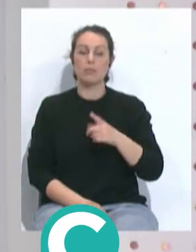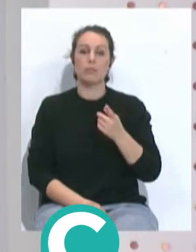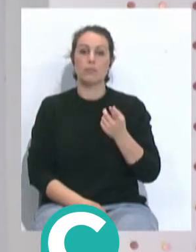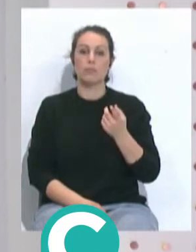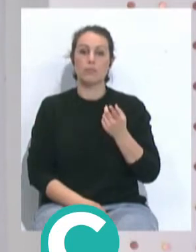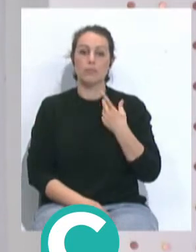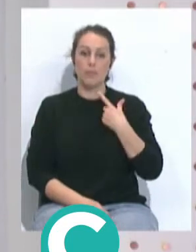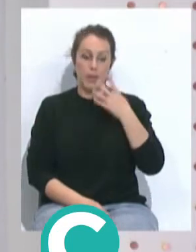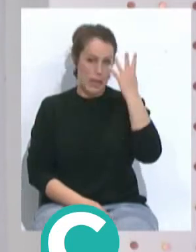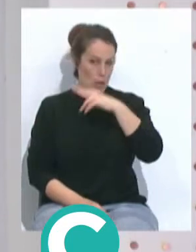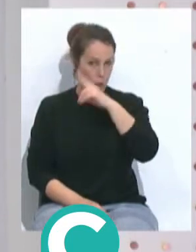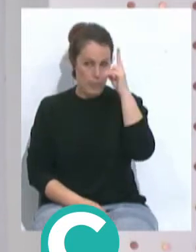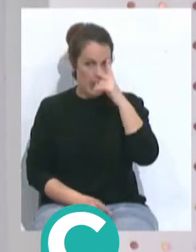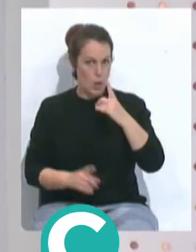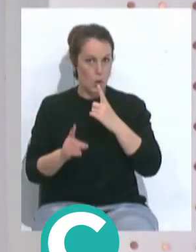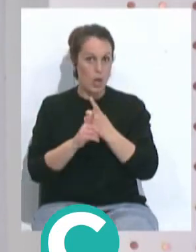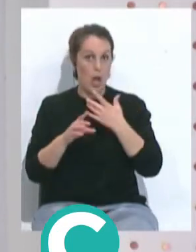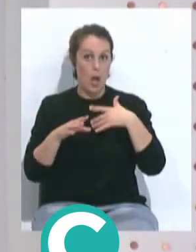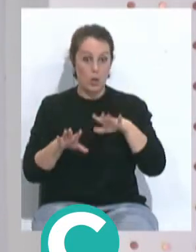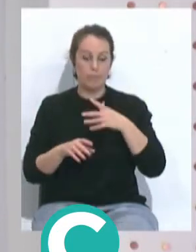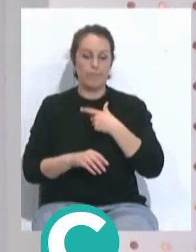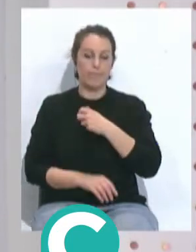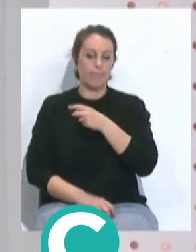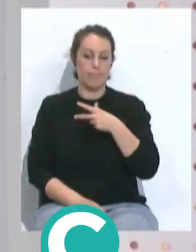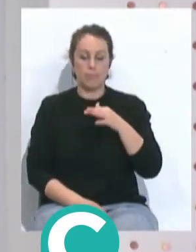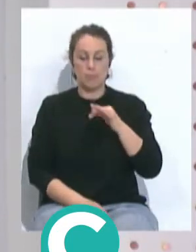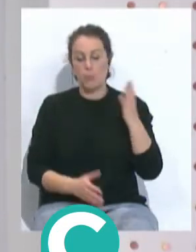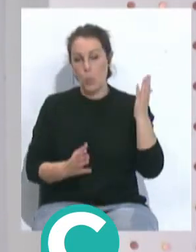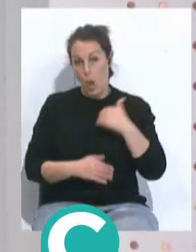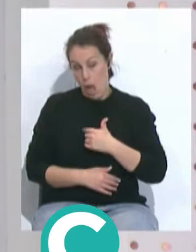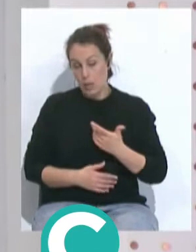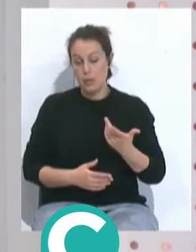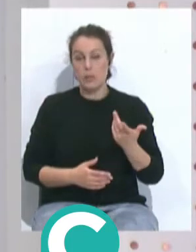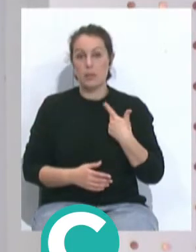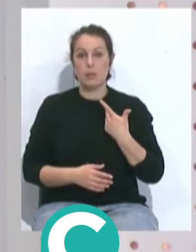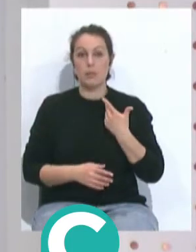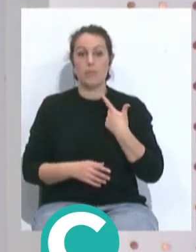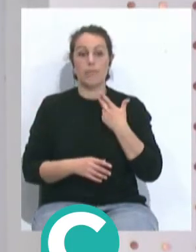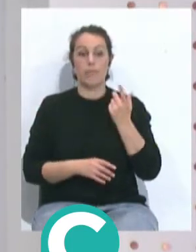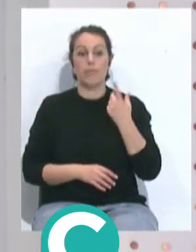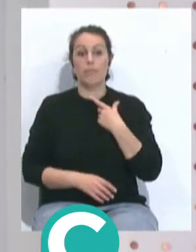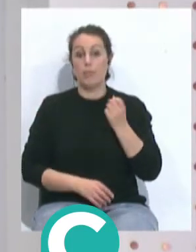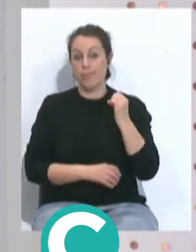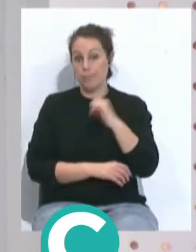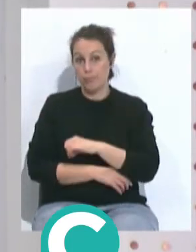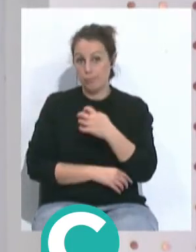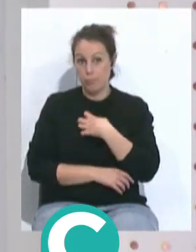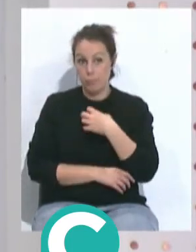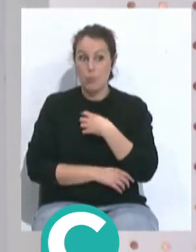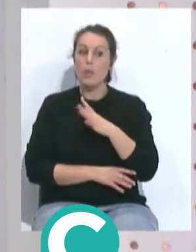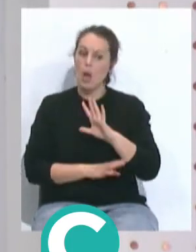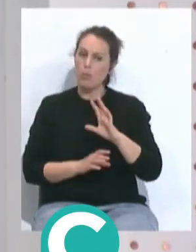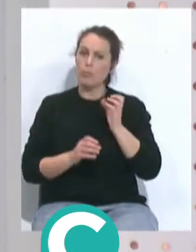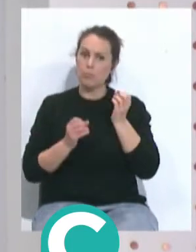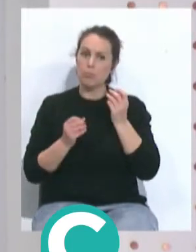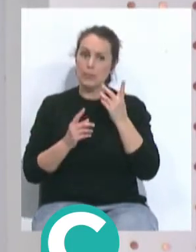al Atlético de Madrid, a pesar de no tener un resultado positivo y no ser capaz de sumar, si bien hizo méritos para ello.